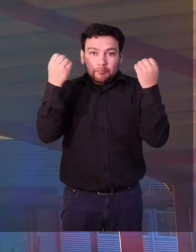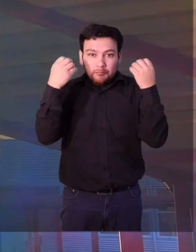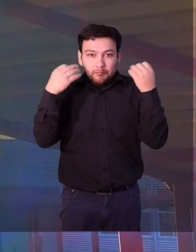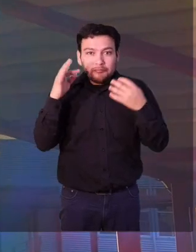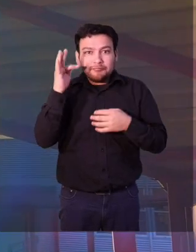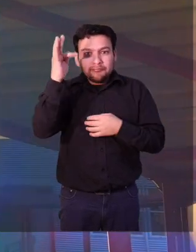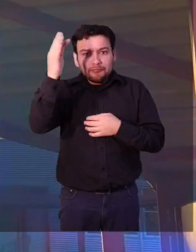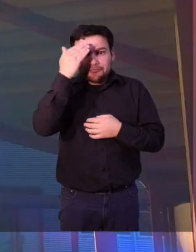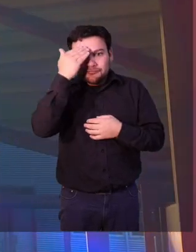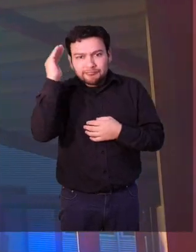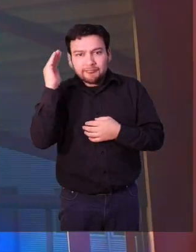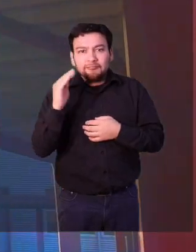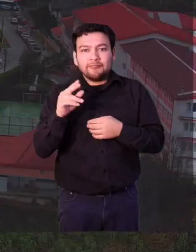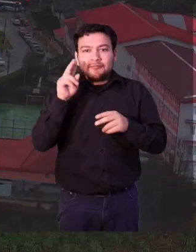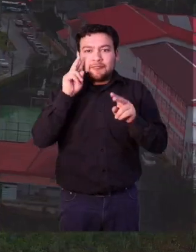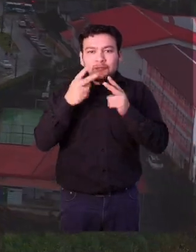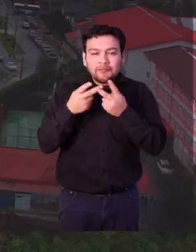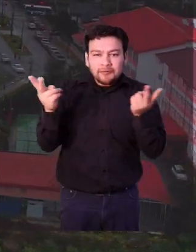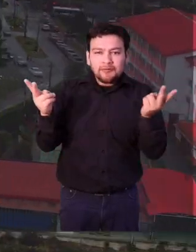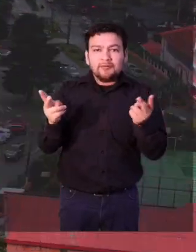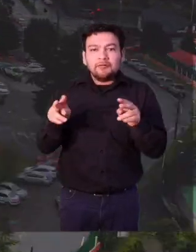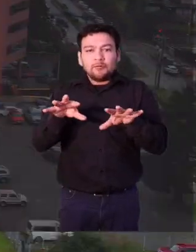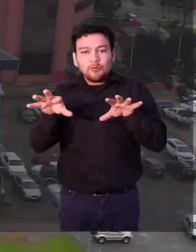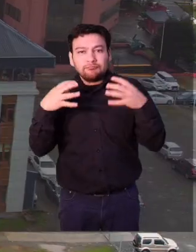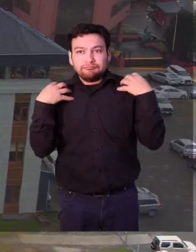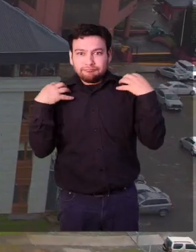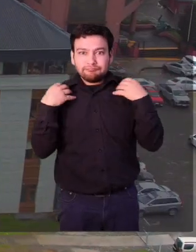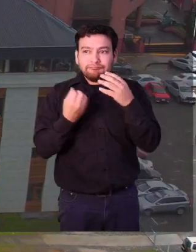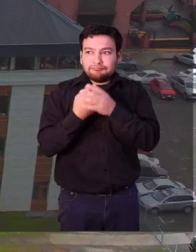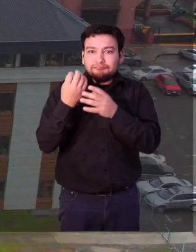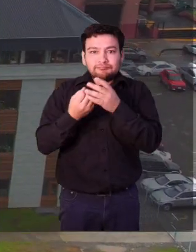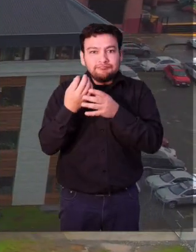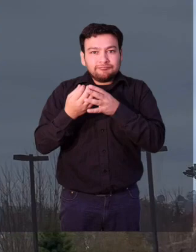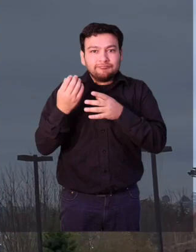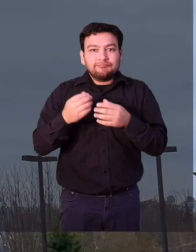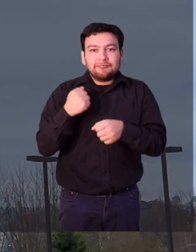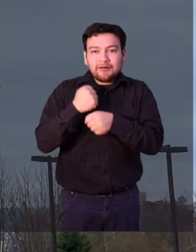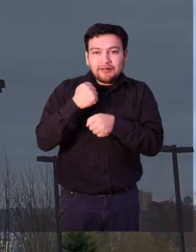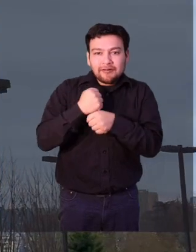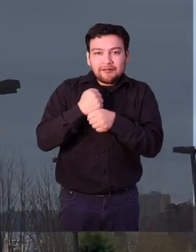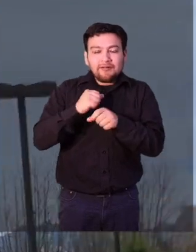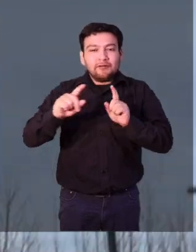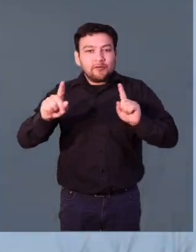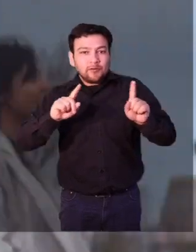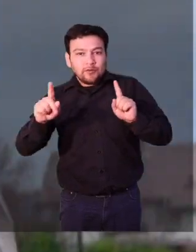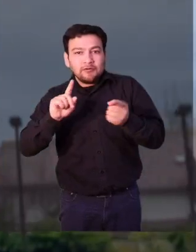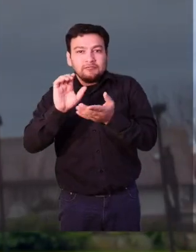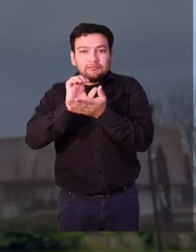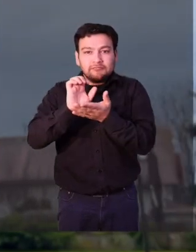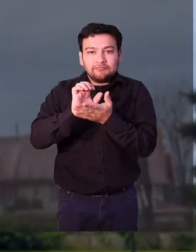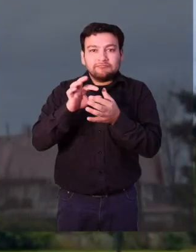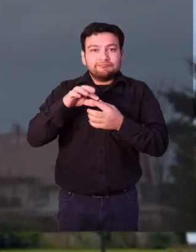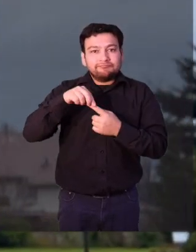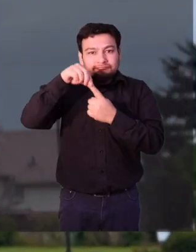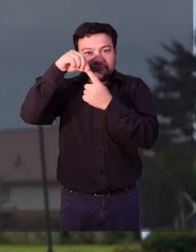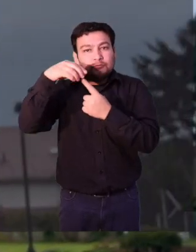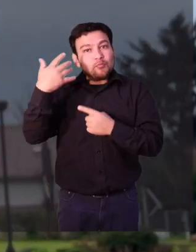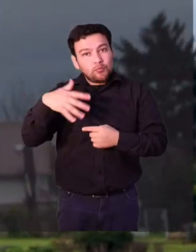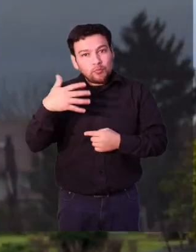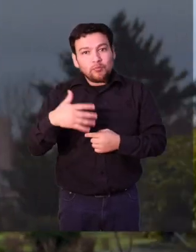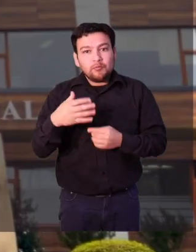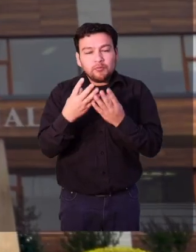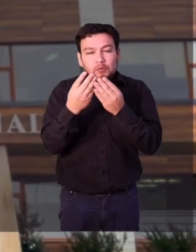modernizadores en la gestión del Estado, siempre enfatizando una mirada que entiende a la probidad y transparencia